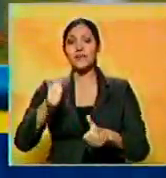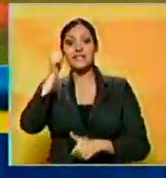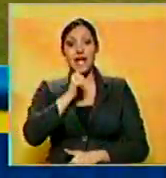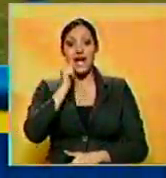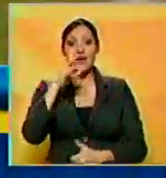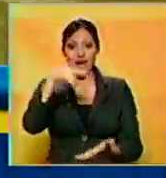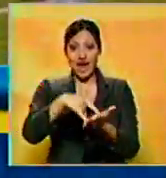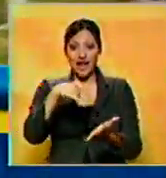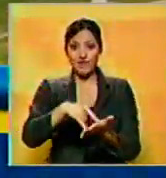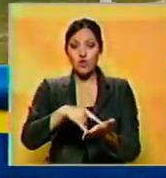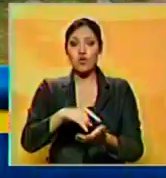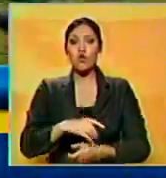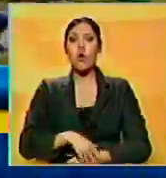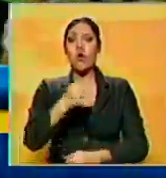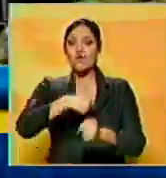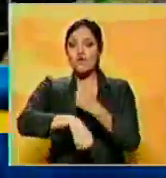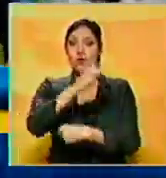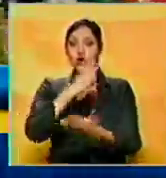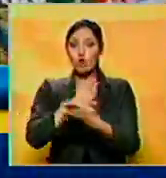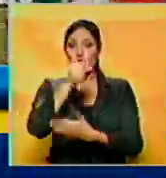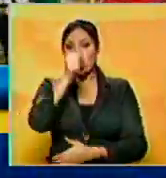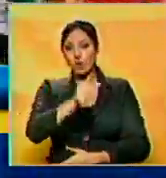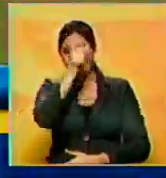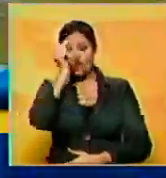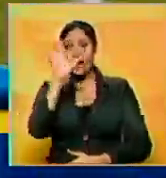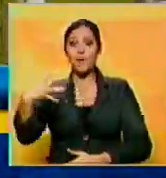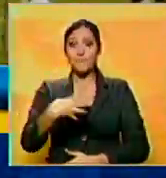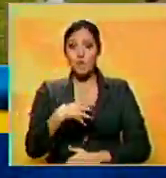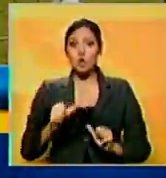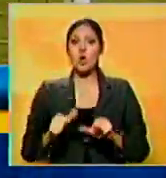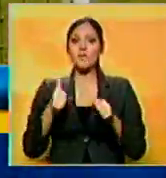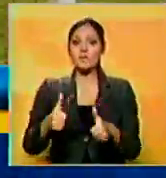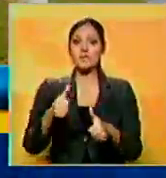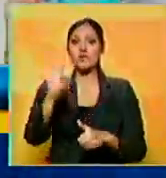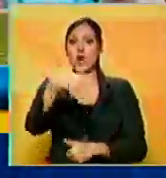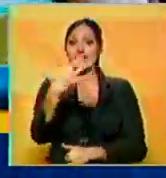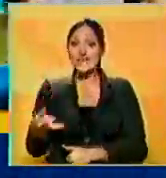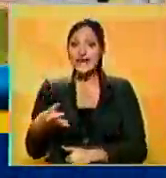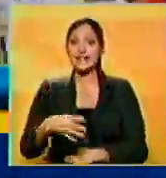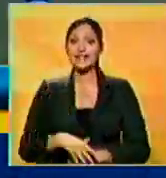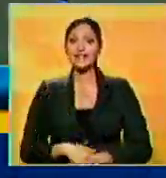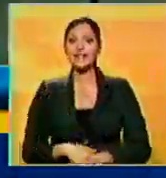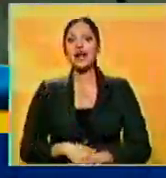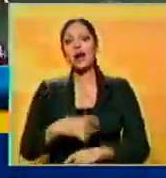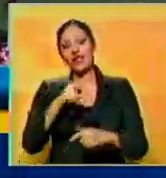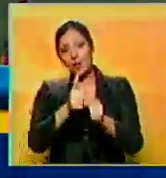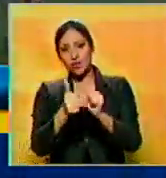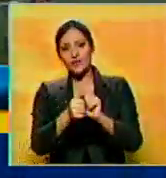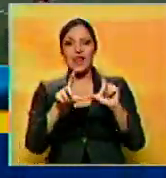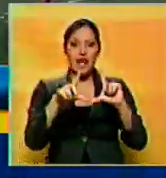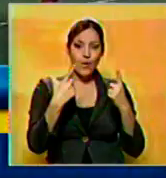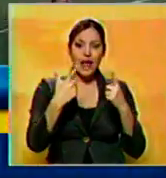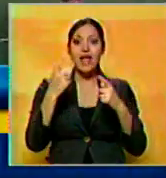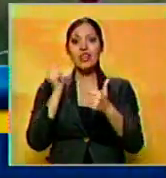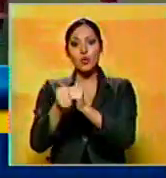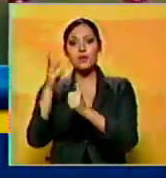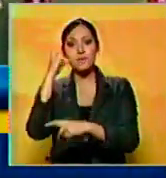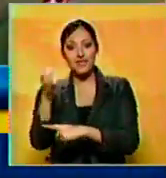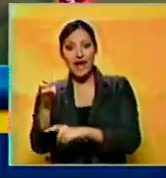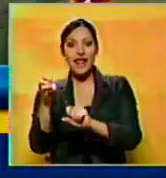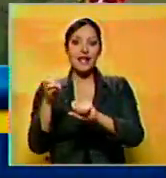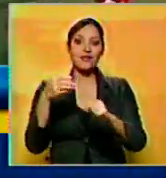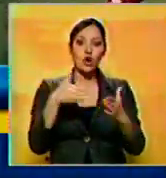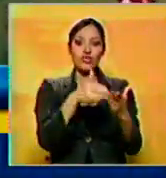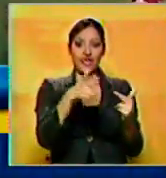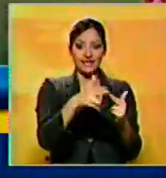cuando Carabobo se mide a Caracas Fútbol Club. El domingo, campeón del torneo apertura, Mineros de Guayana, recibe a Deportivo La Guaira y Deportivo Petare a Deportivo